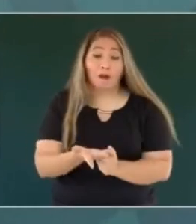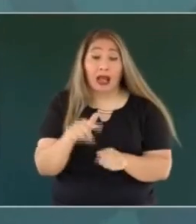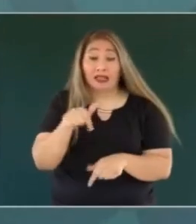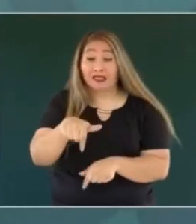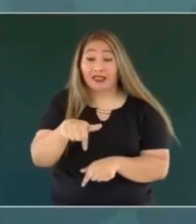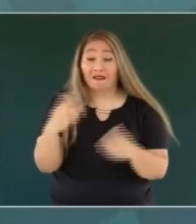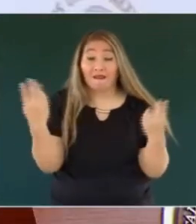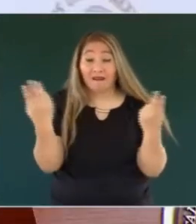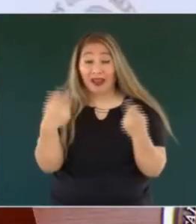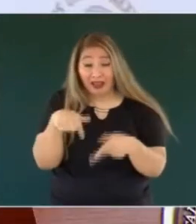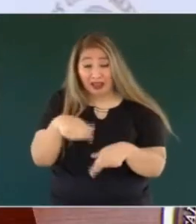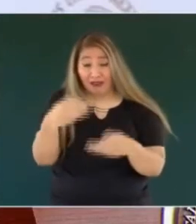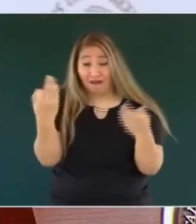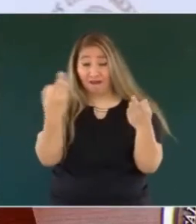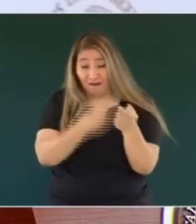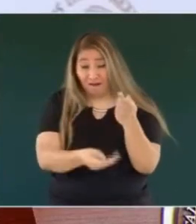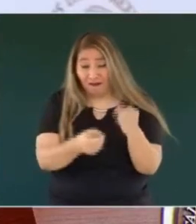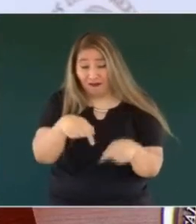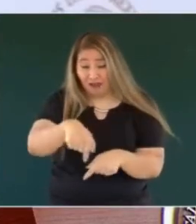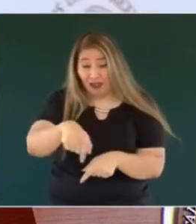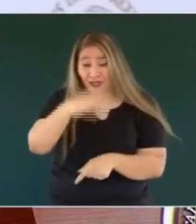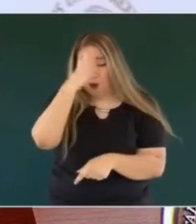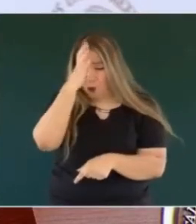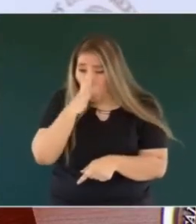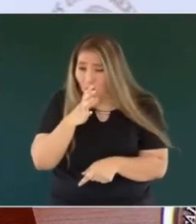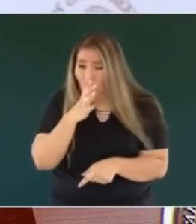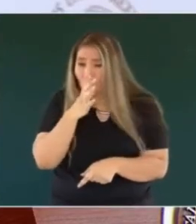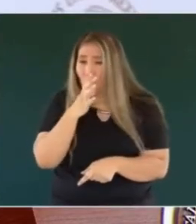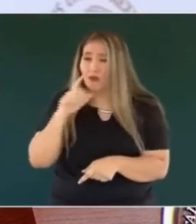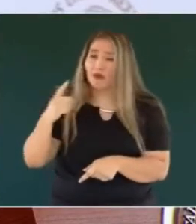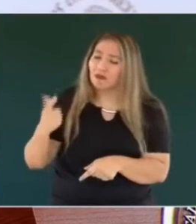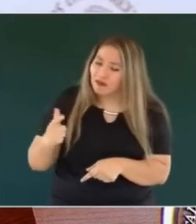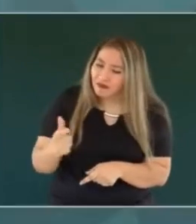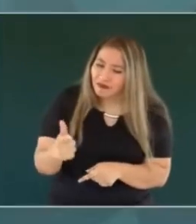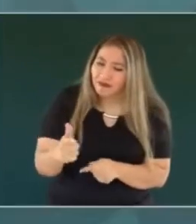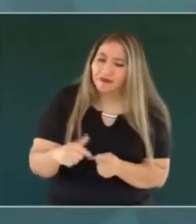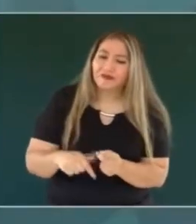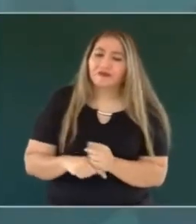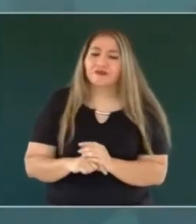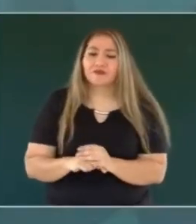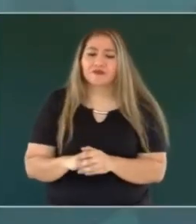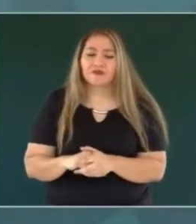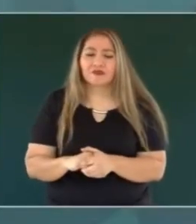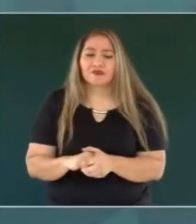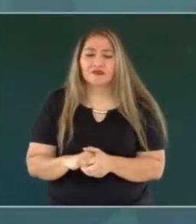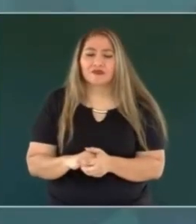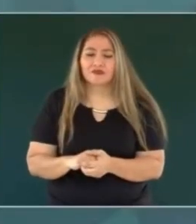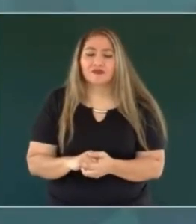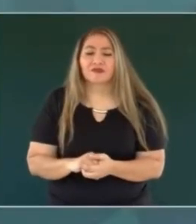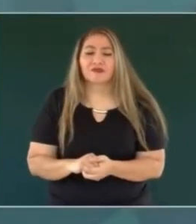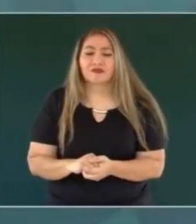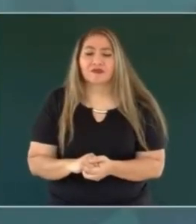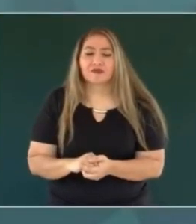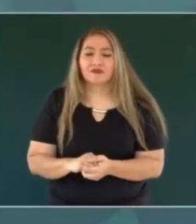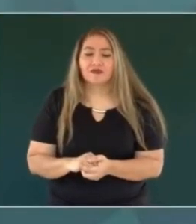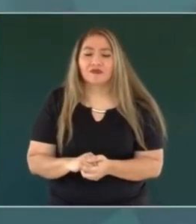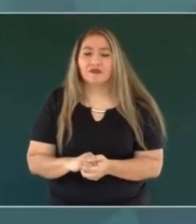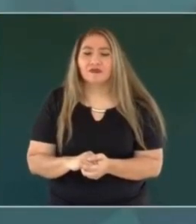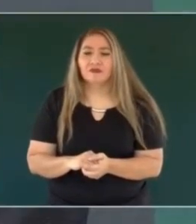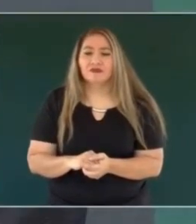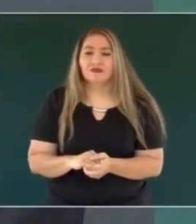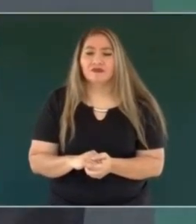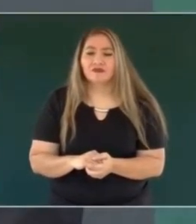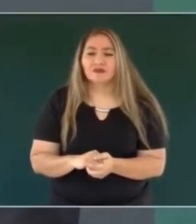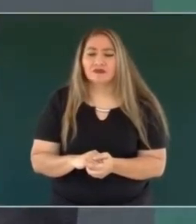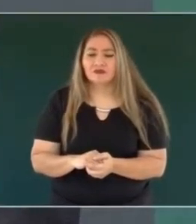falta en Coahuila, en la Laguna, porque ahora vamos a